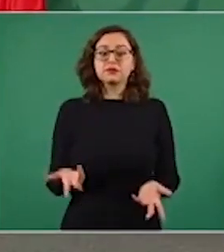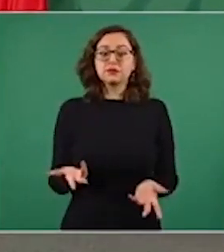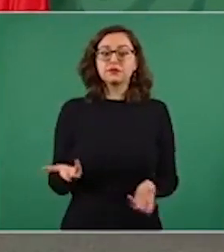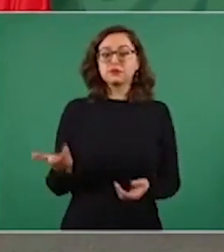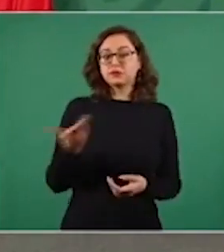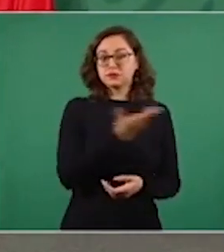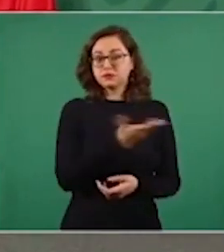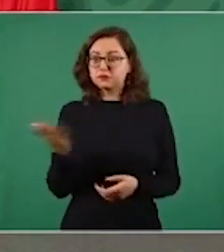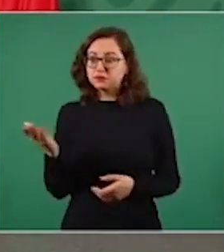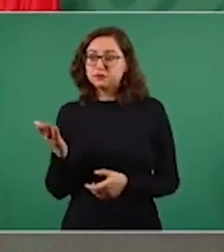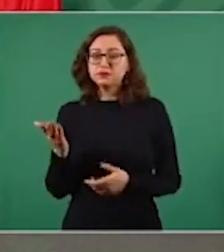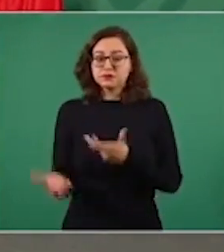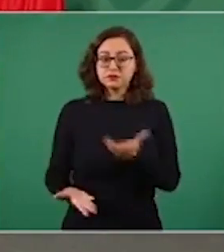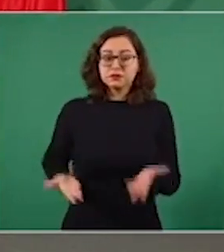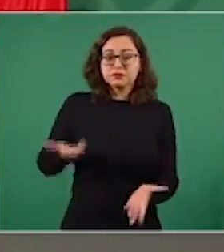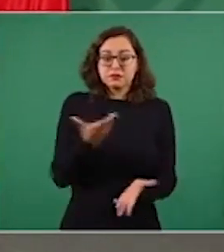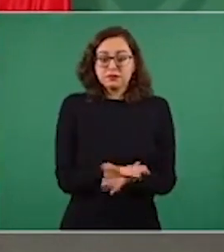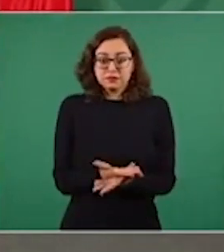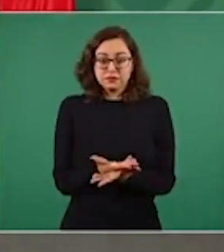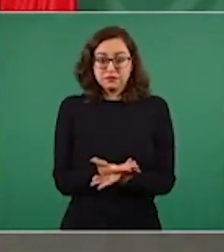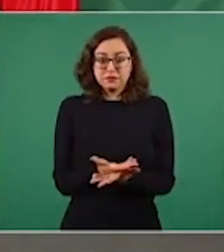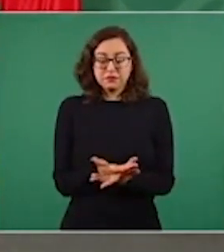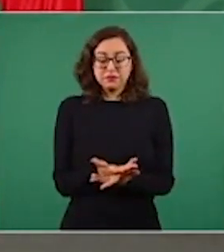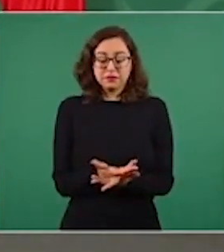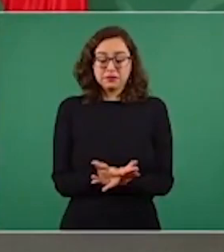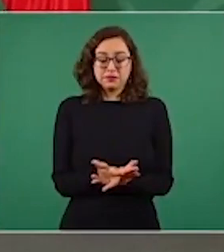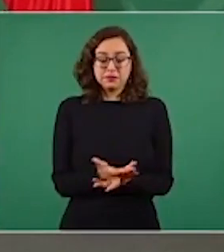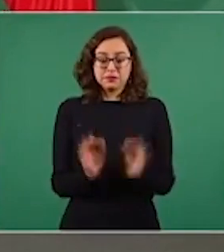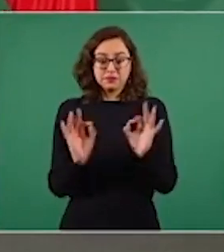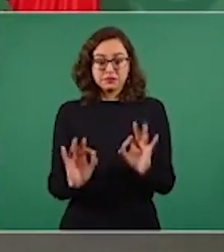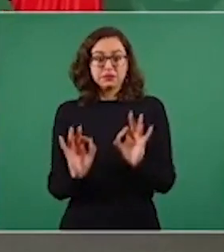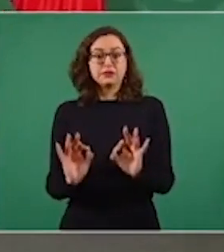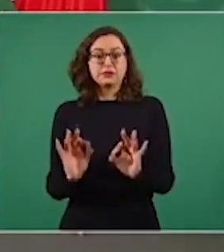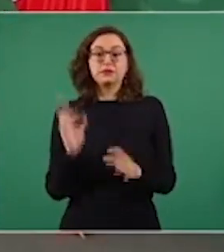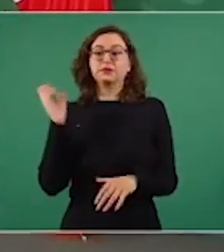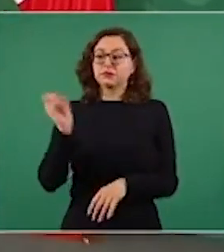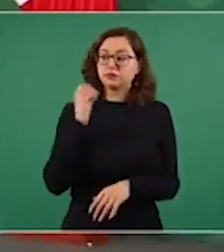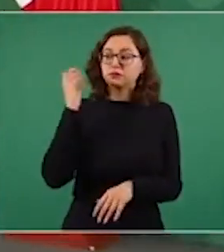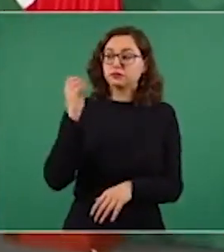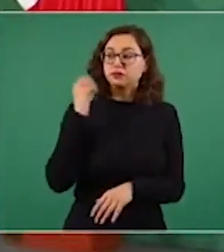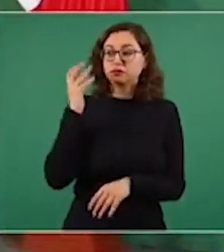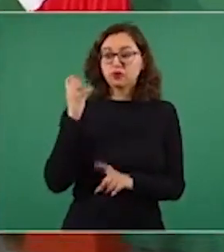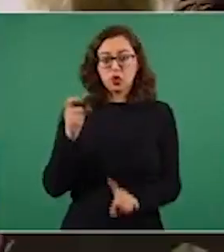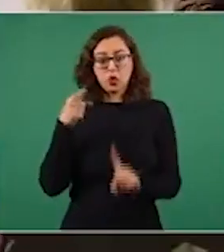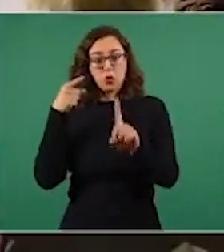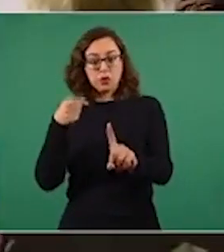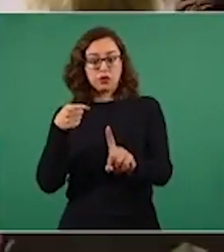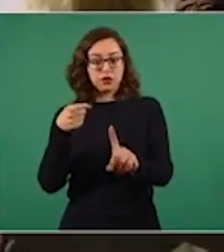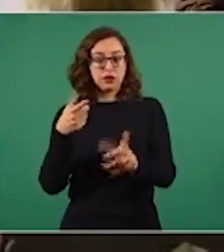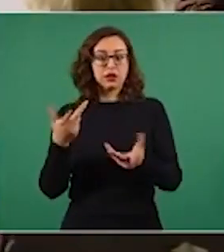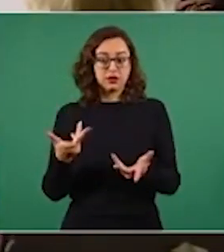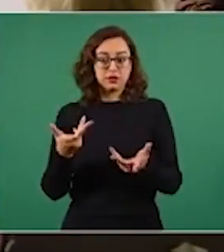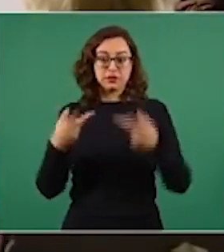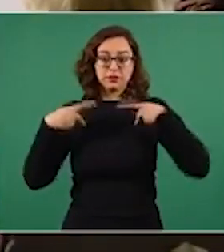asunto ese es el propósito también de estas conferencias que todos